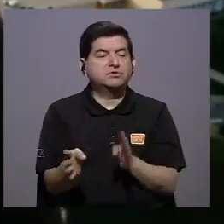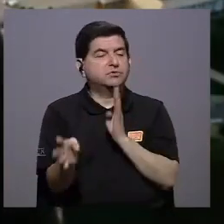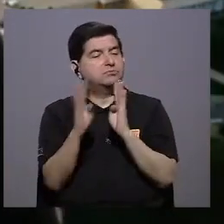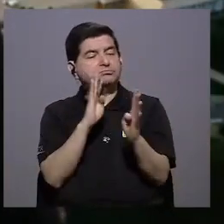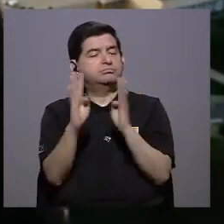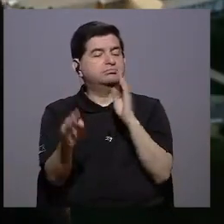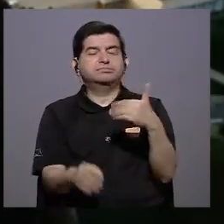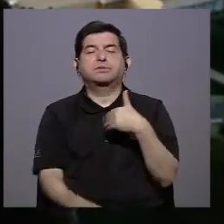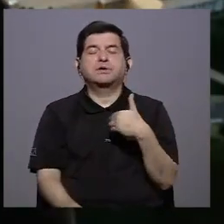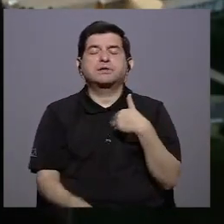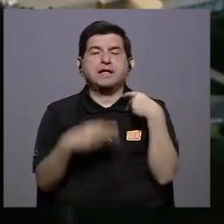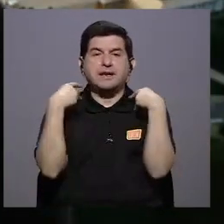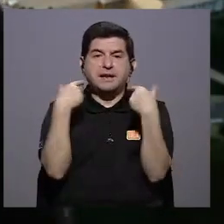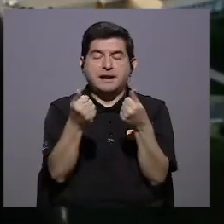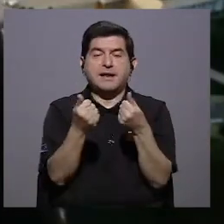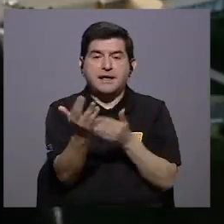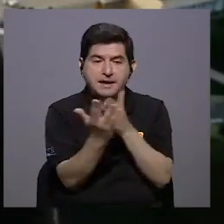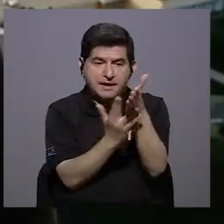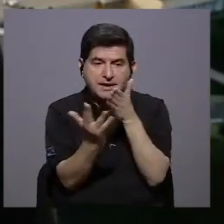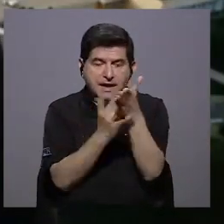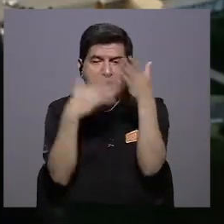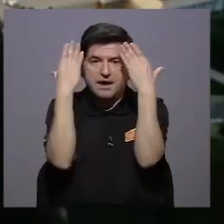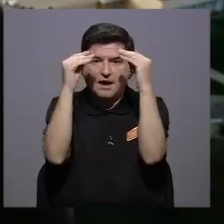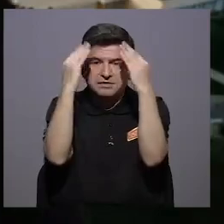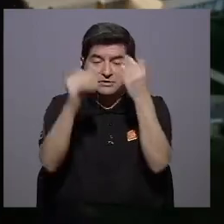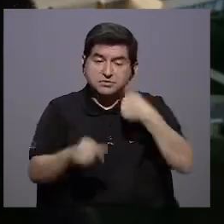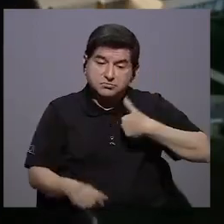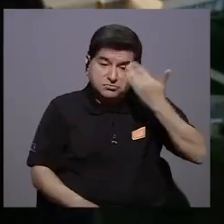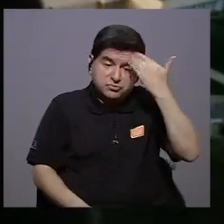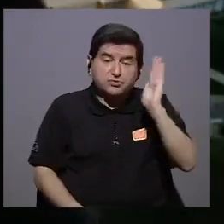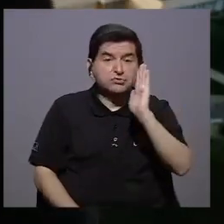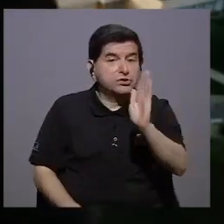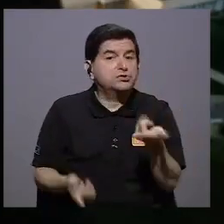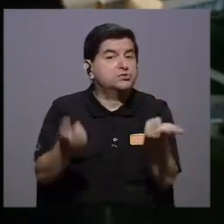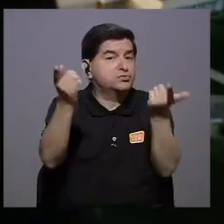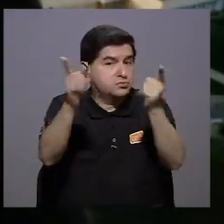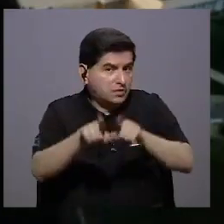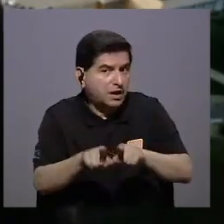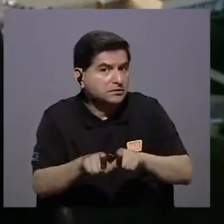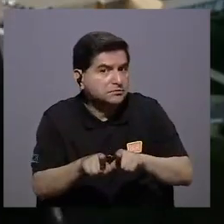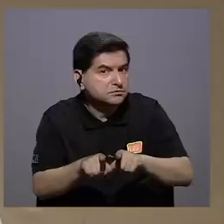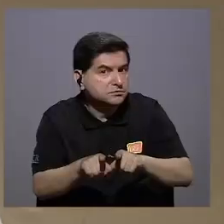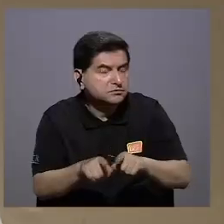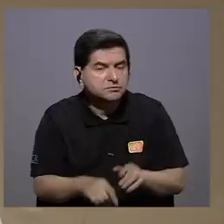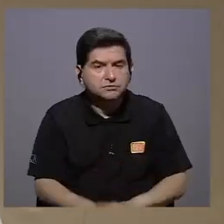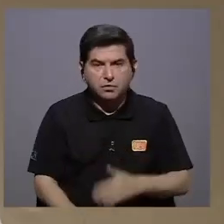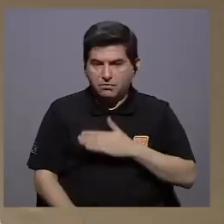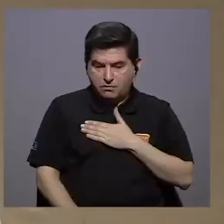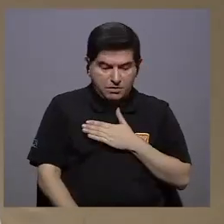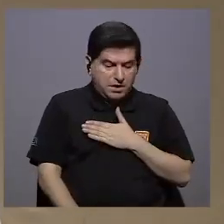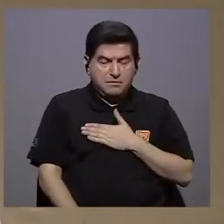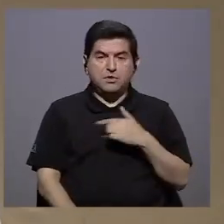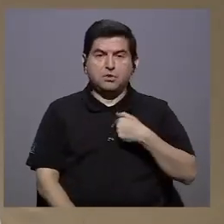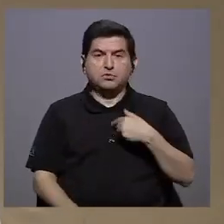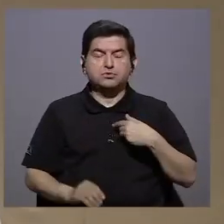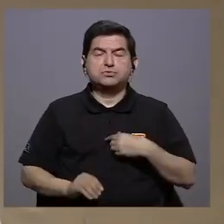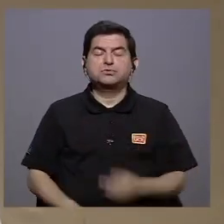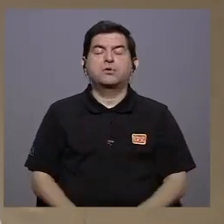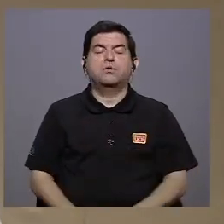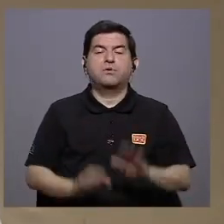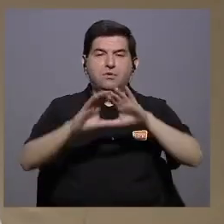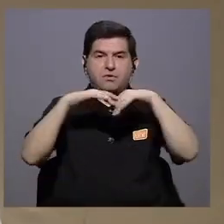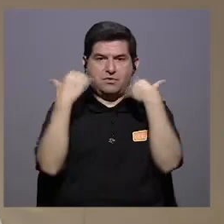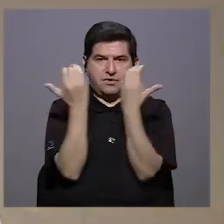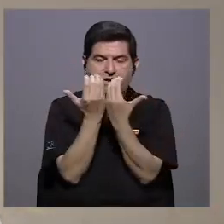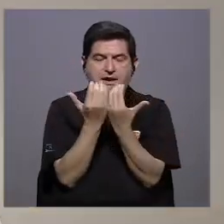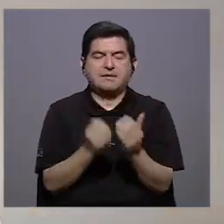esté hablando y tengan inmediatamente acceso a la información yo no sé si es tu caso Marlon si desde luego es el mío yo cuando doy clase